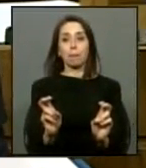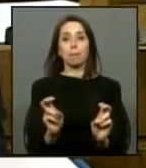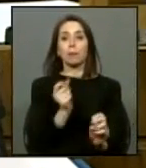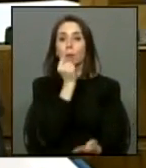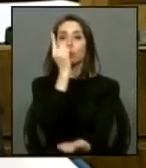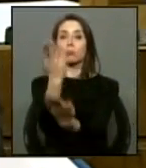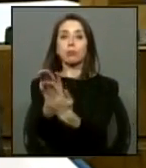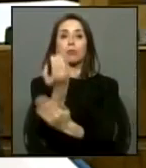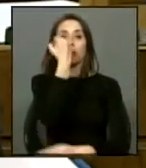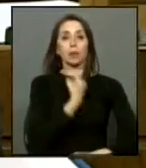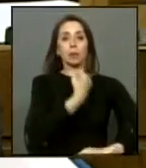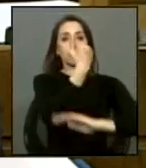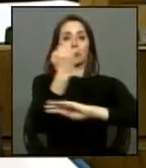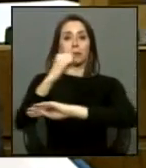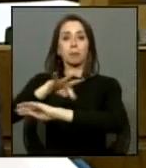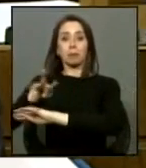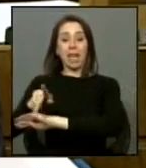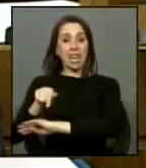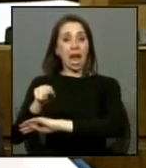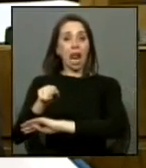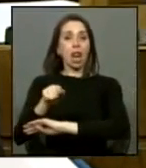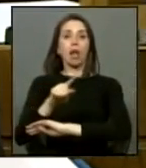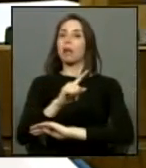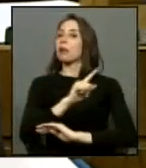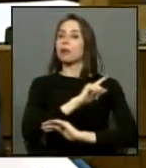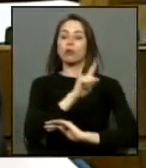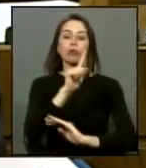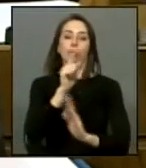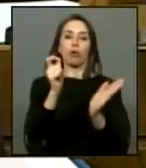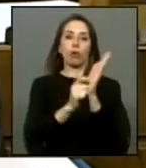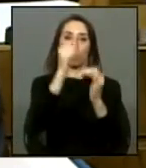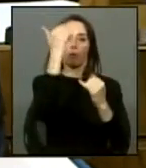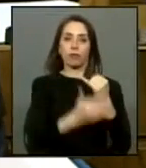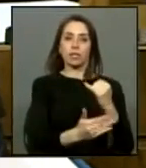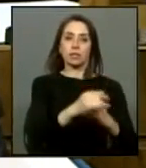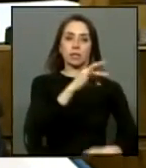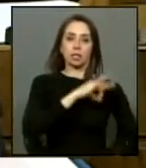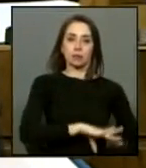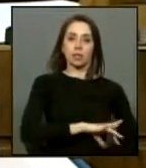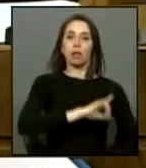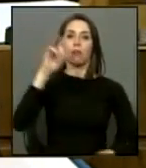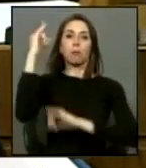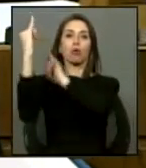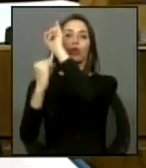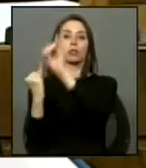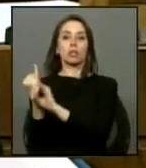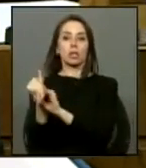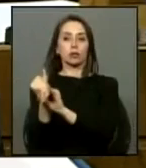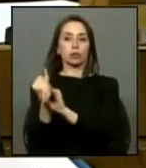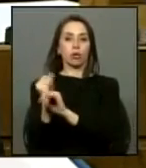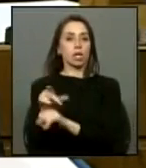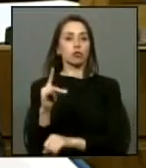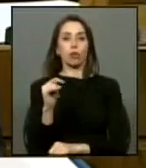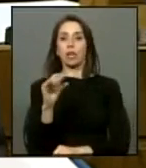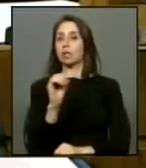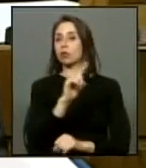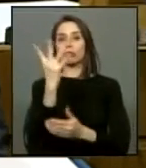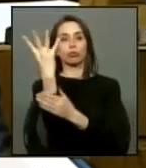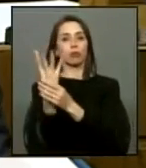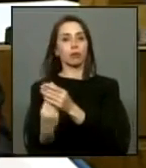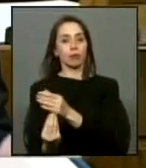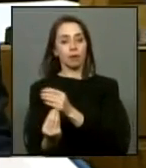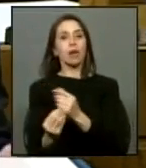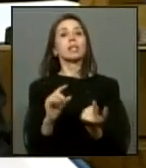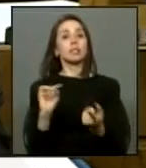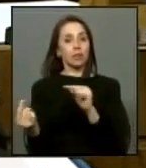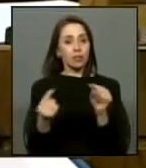penales no existe prescripción a nivel ni nacional ni internacional con respecto a estos delitos pero si hay